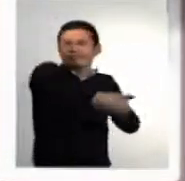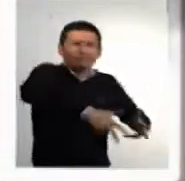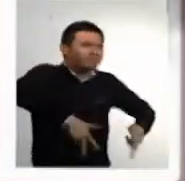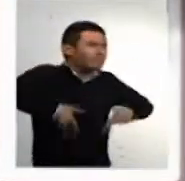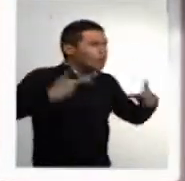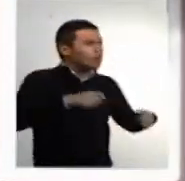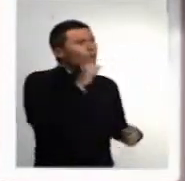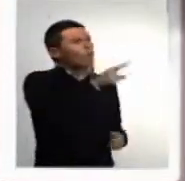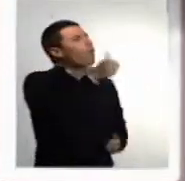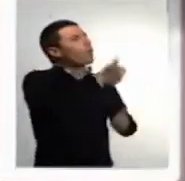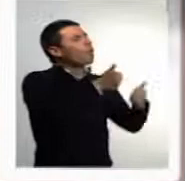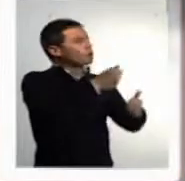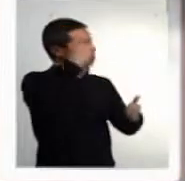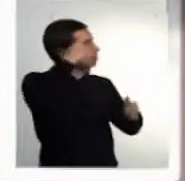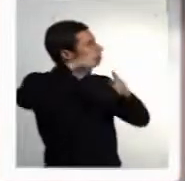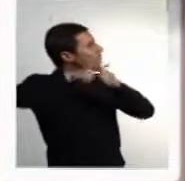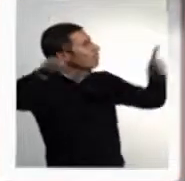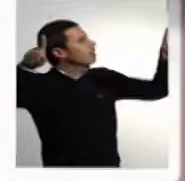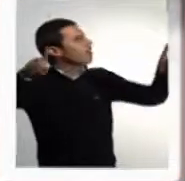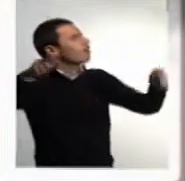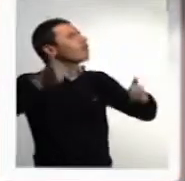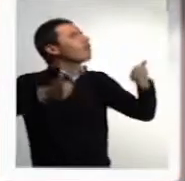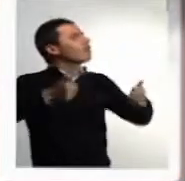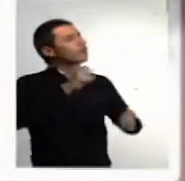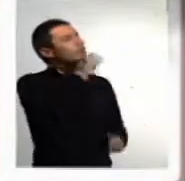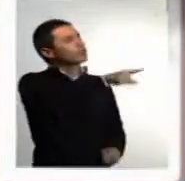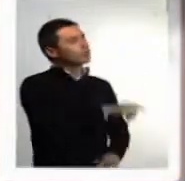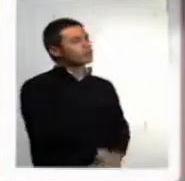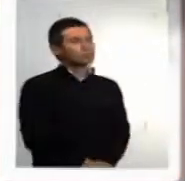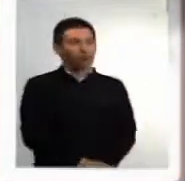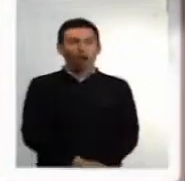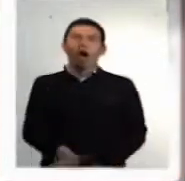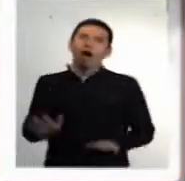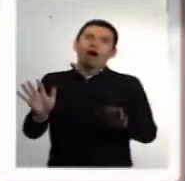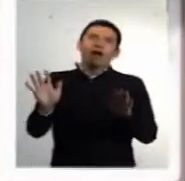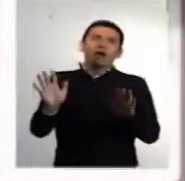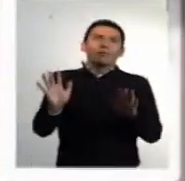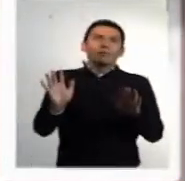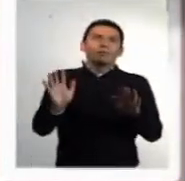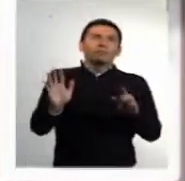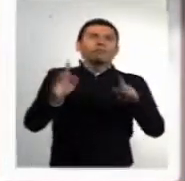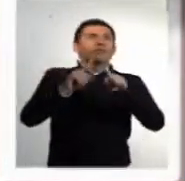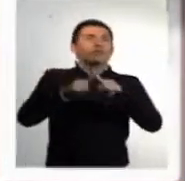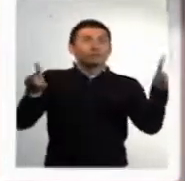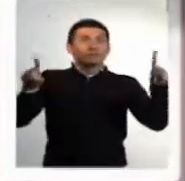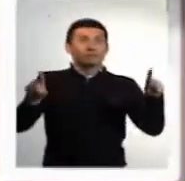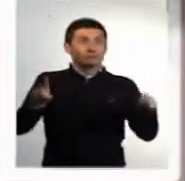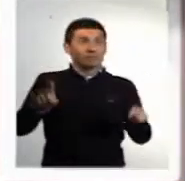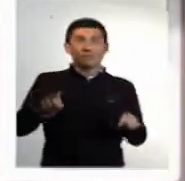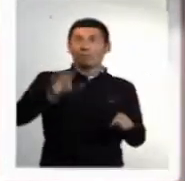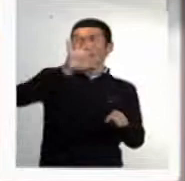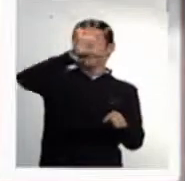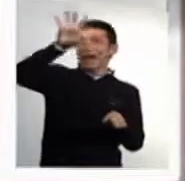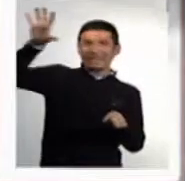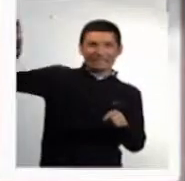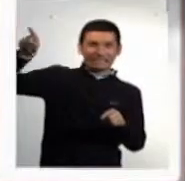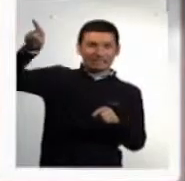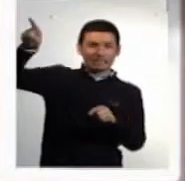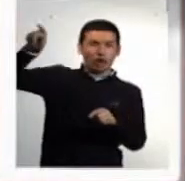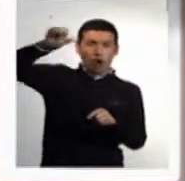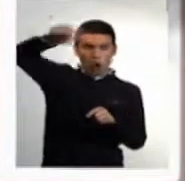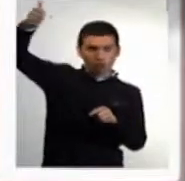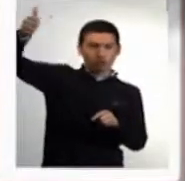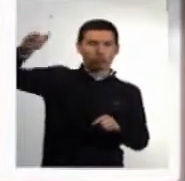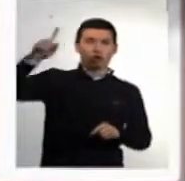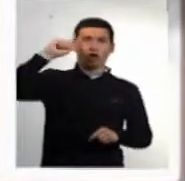todo lo que tú has vivido, ¿cuál crees que es esa diferencia? La diferencia es que en estos países el